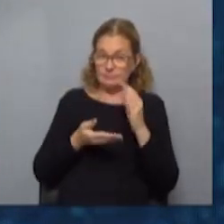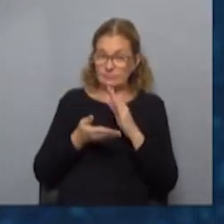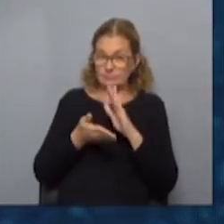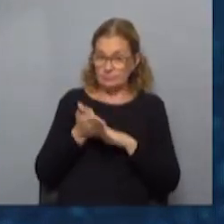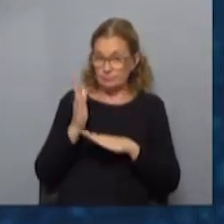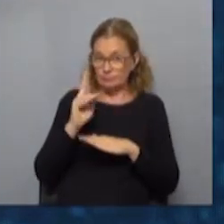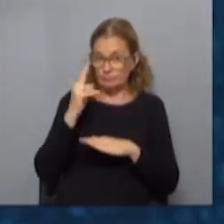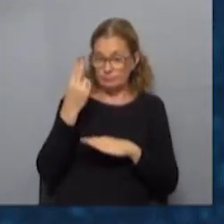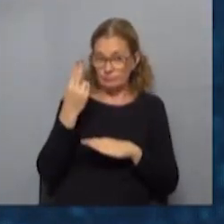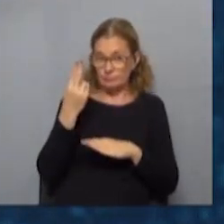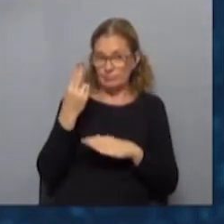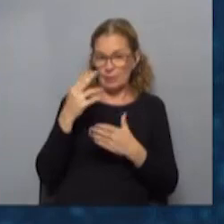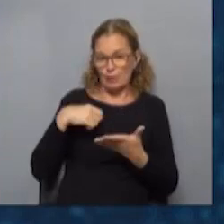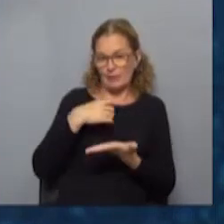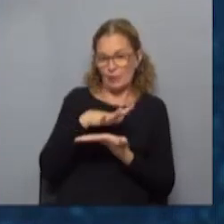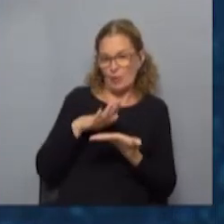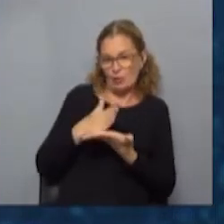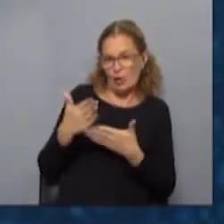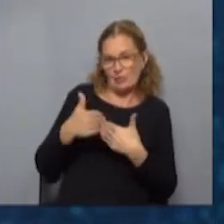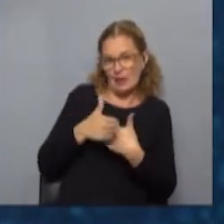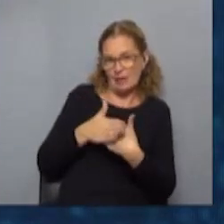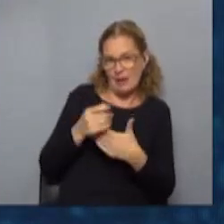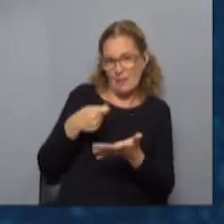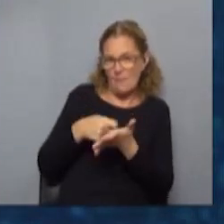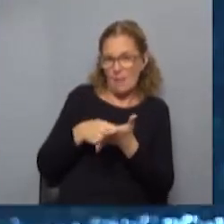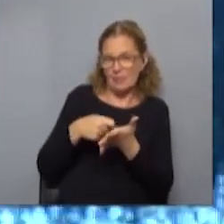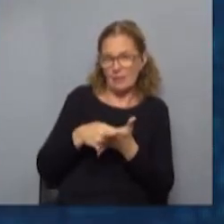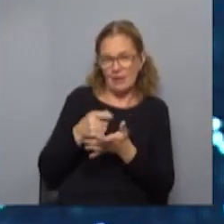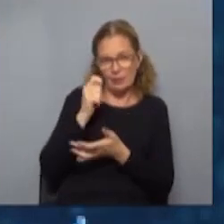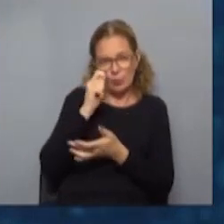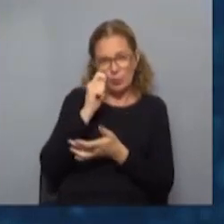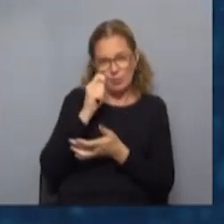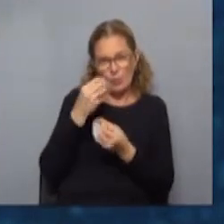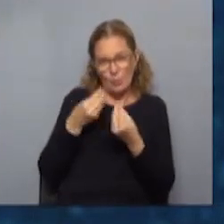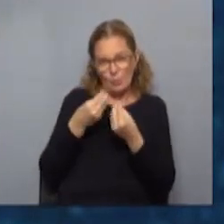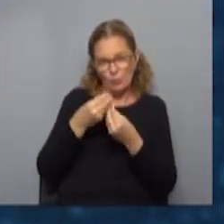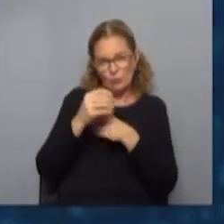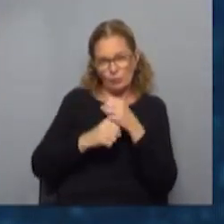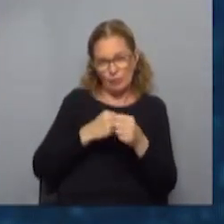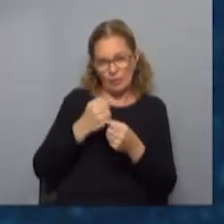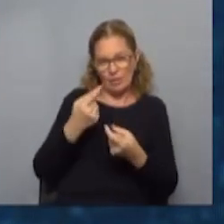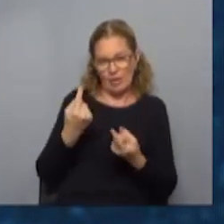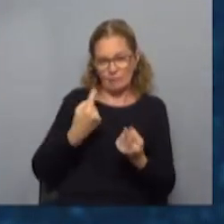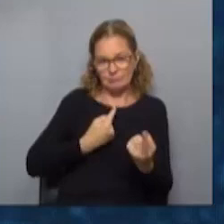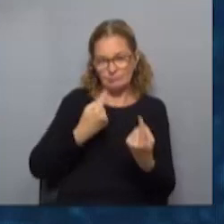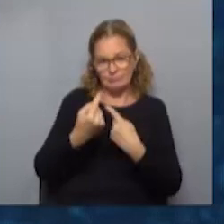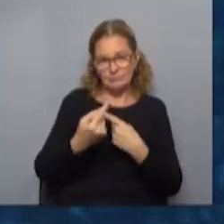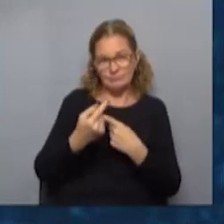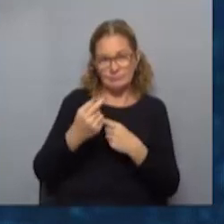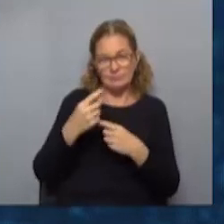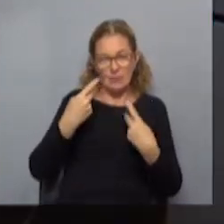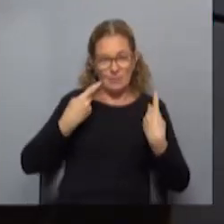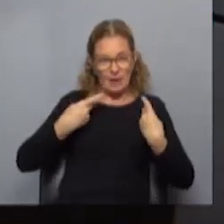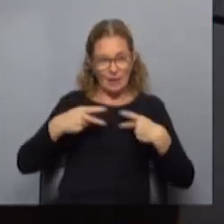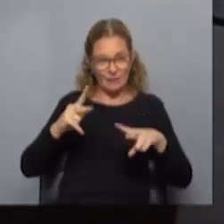por la situación regional y también cambiaria. Y el turismo hace muchos años es de ida y vuelta. Para las agencias de